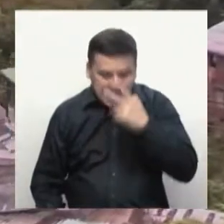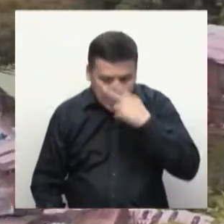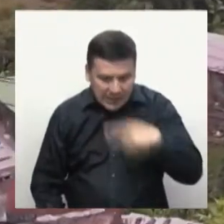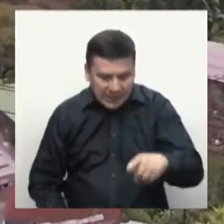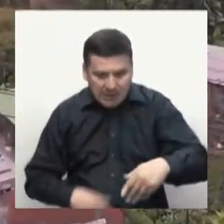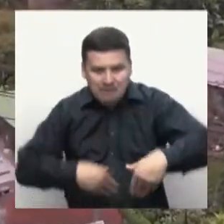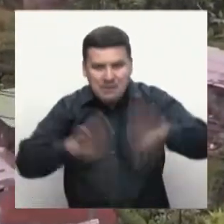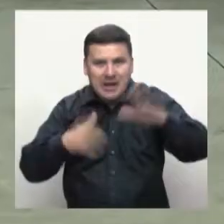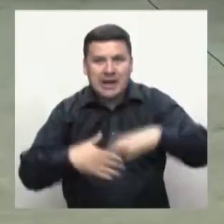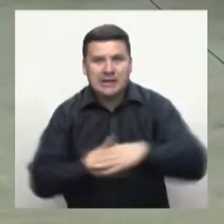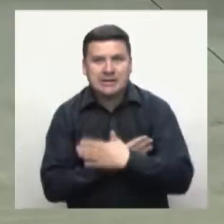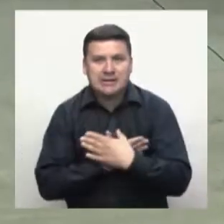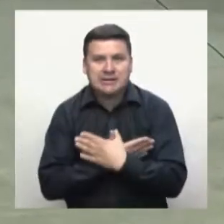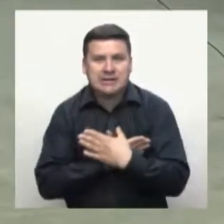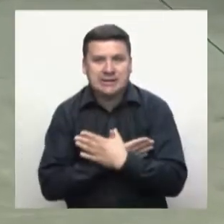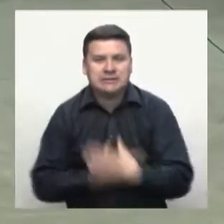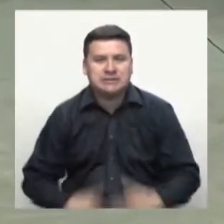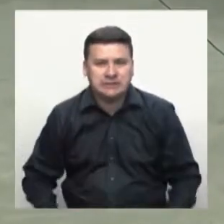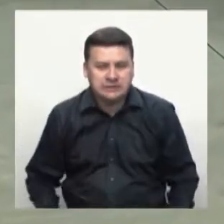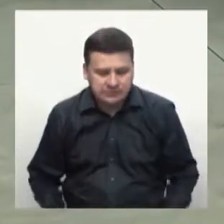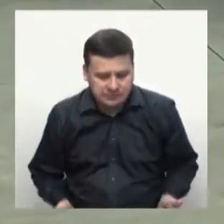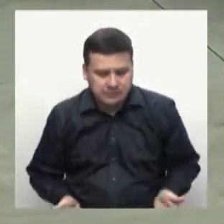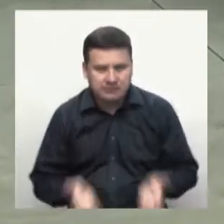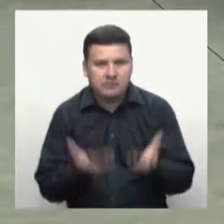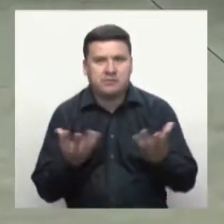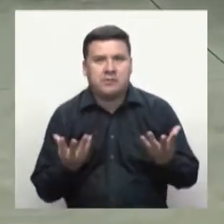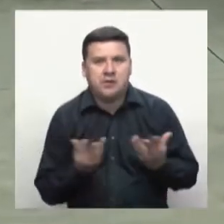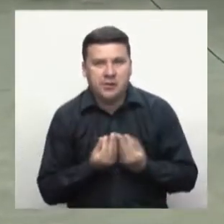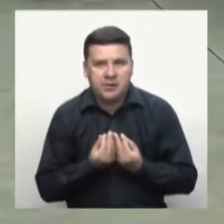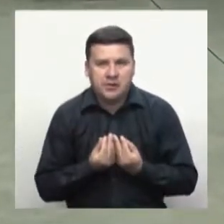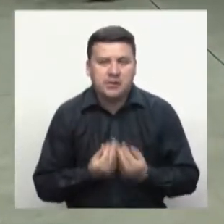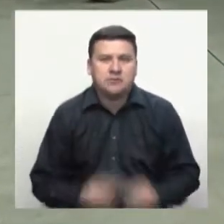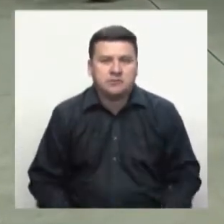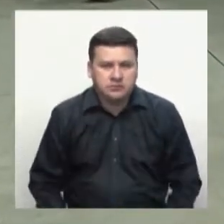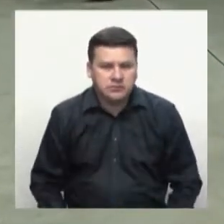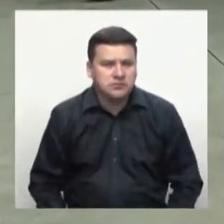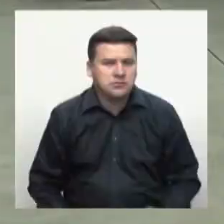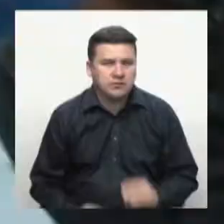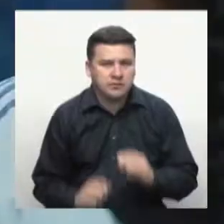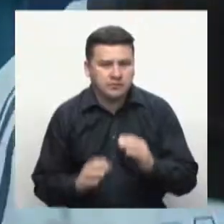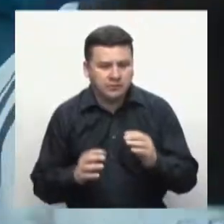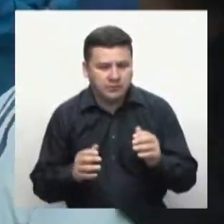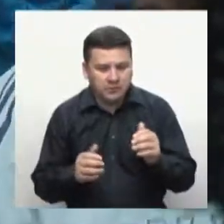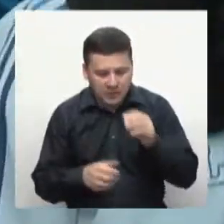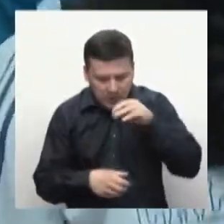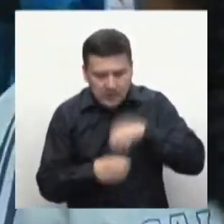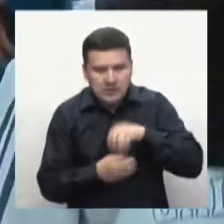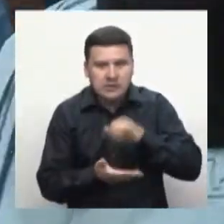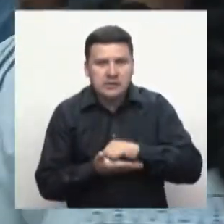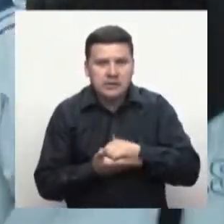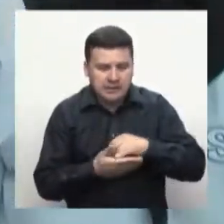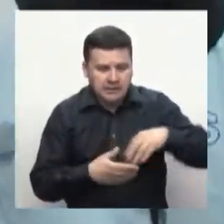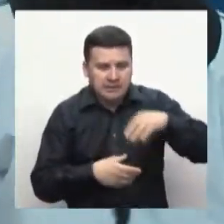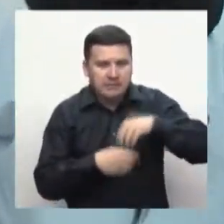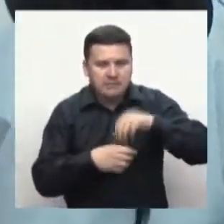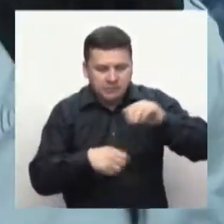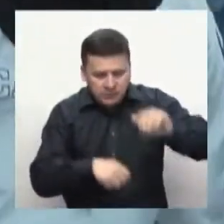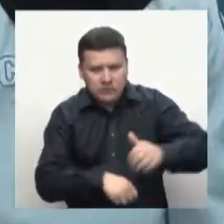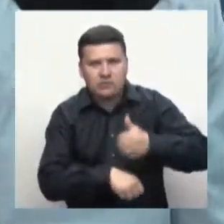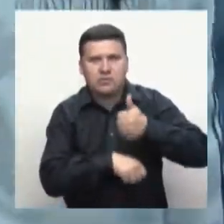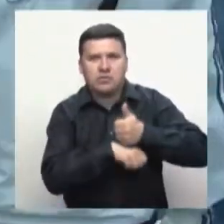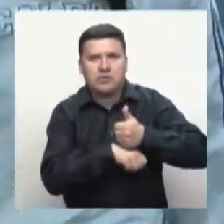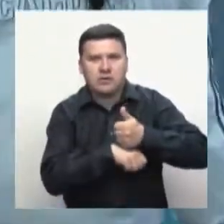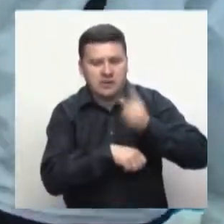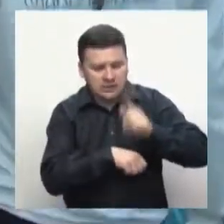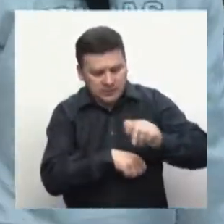comunicaron con nosotros, el subdirector también estuvo muy atento, que necesitábamos, mejor dicho,